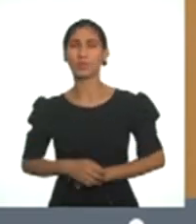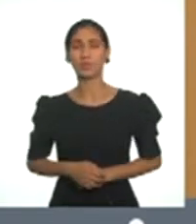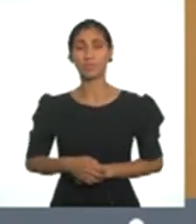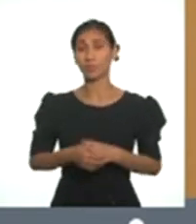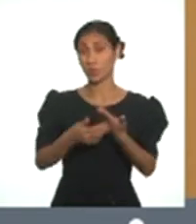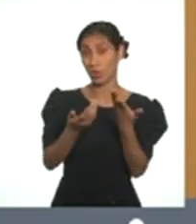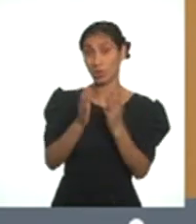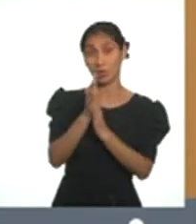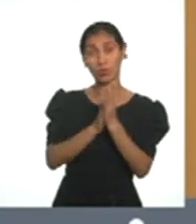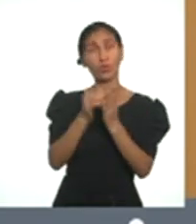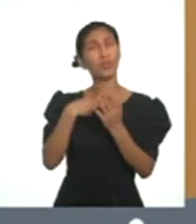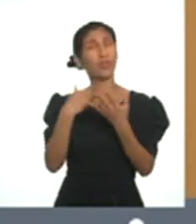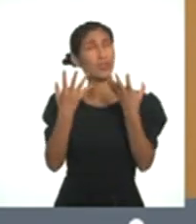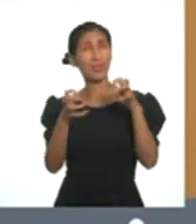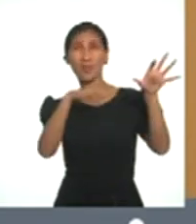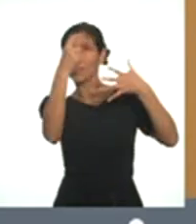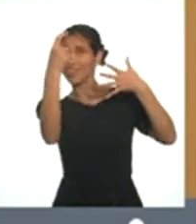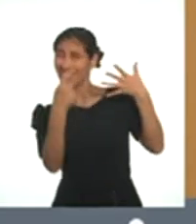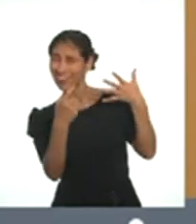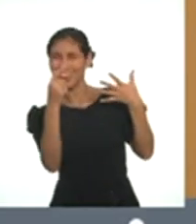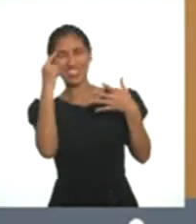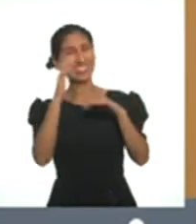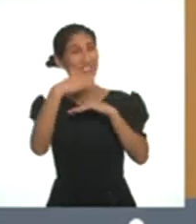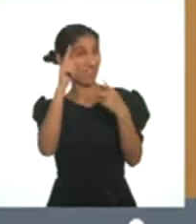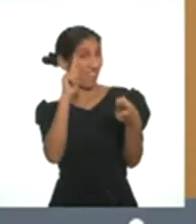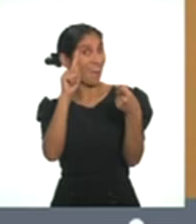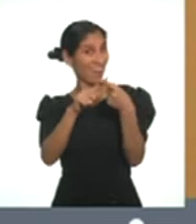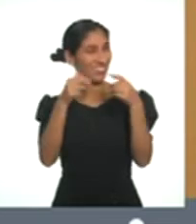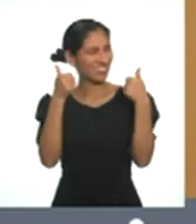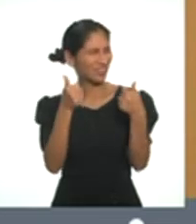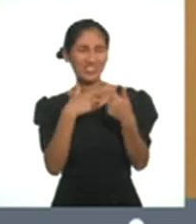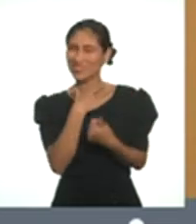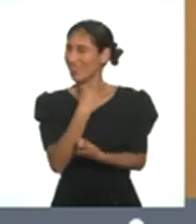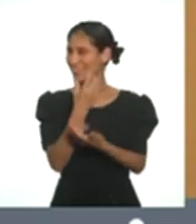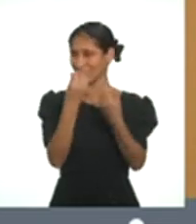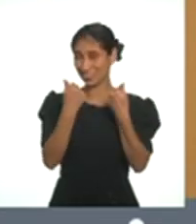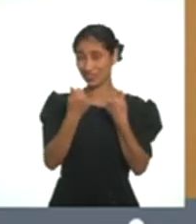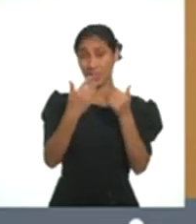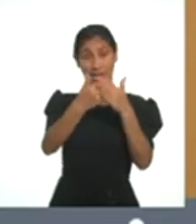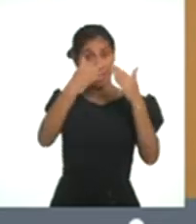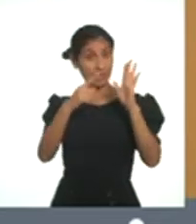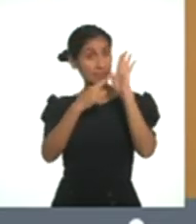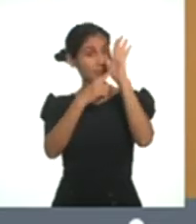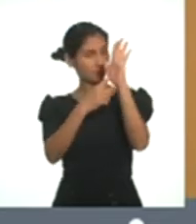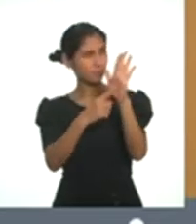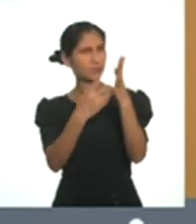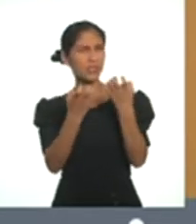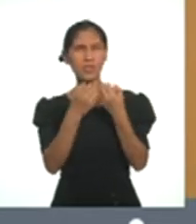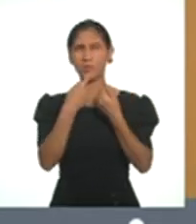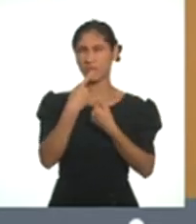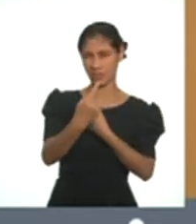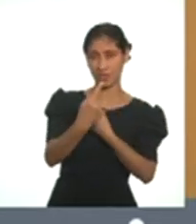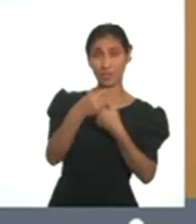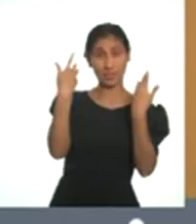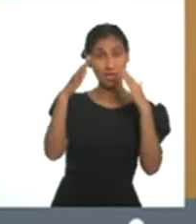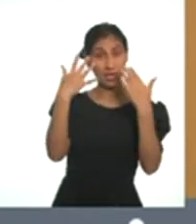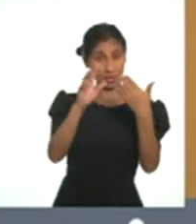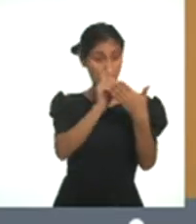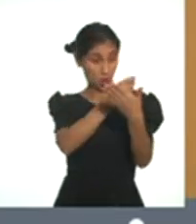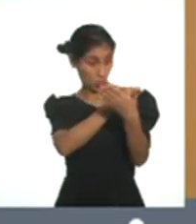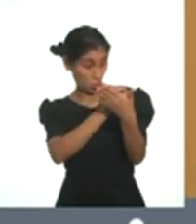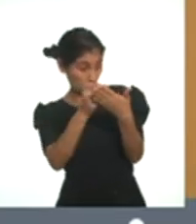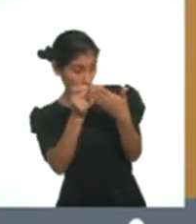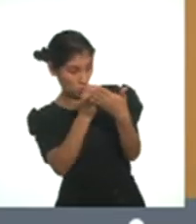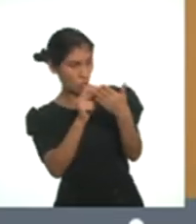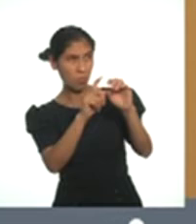lo que nos gusta. Antes de compartir pantalla, quiero recordarles que ya tenemos un reportaje escrito